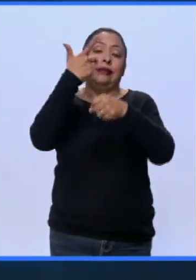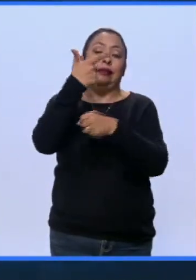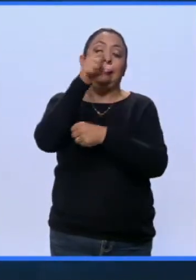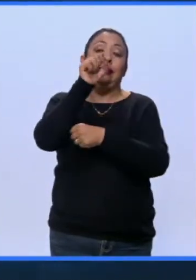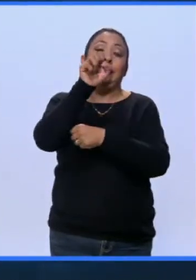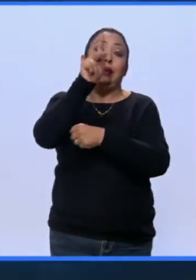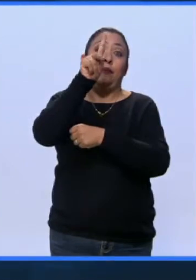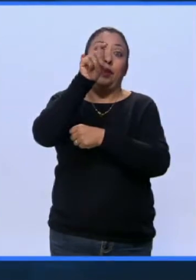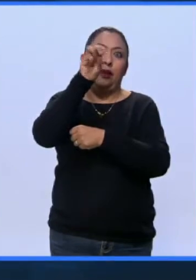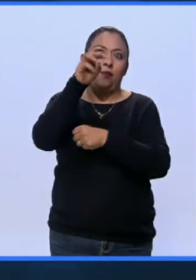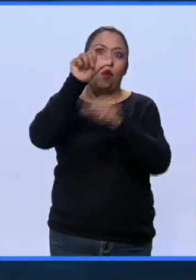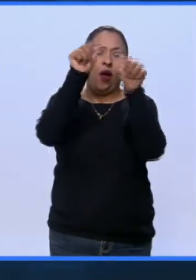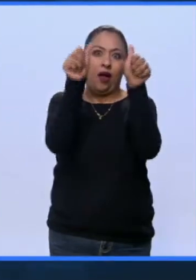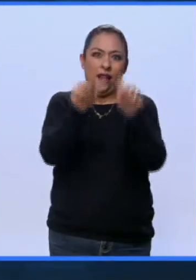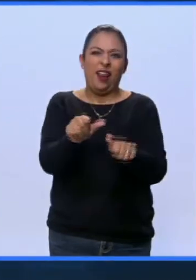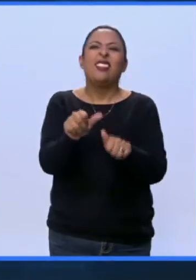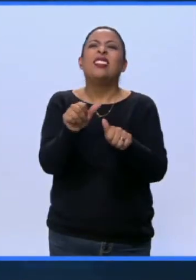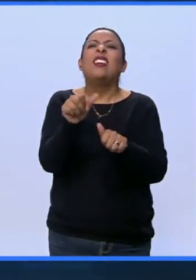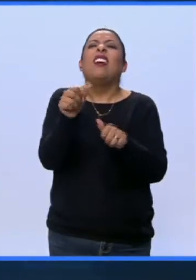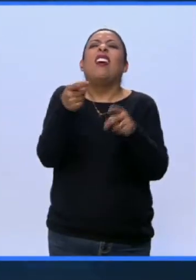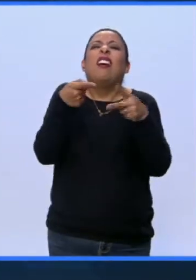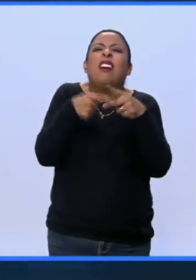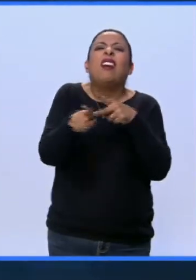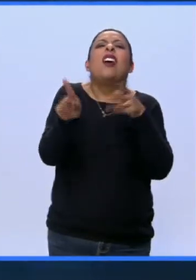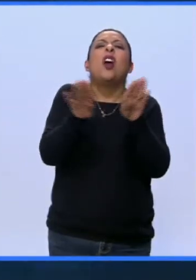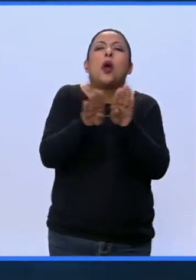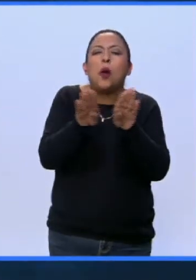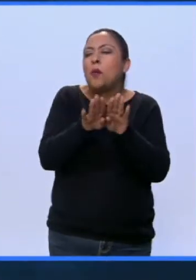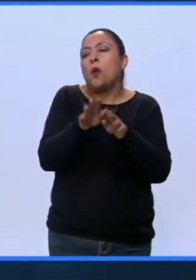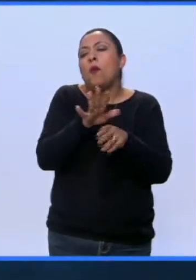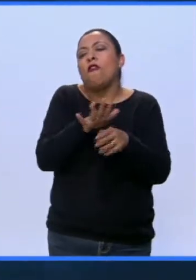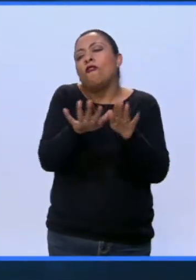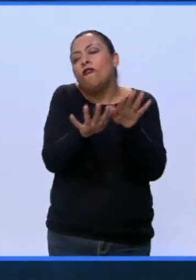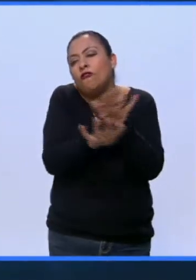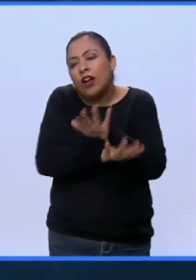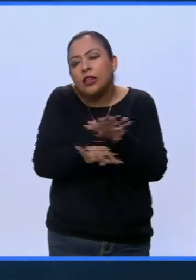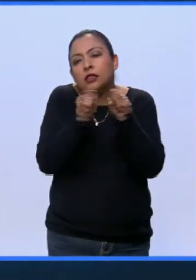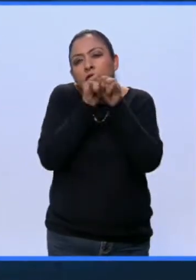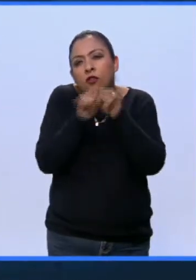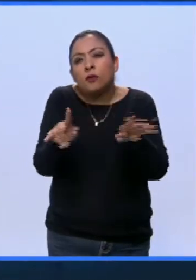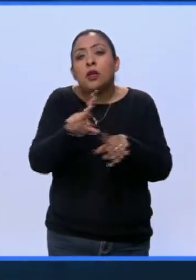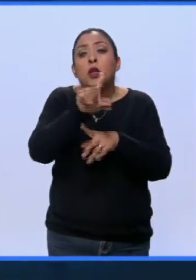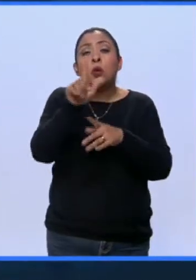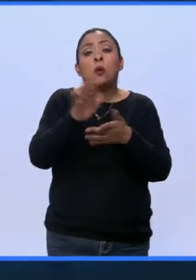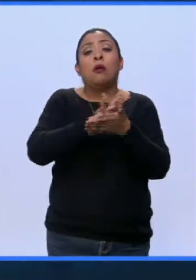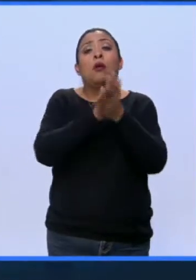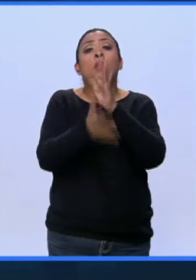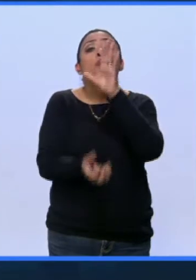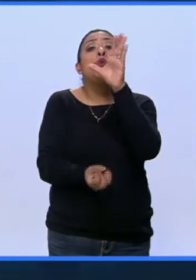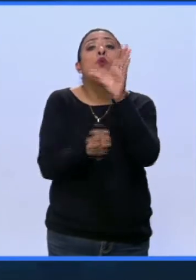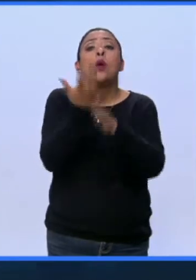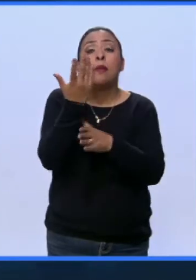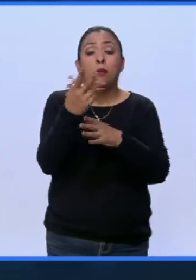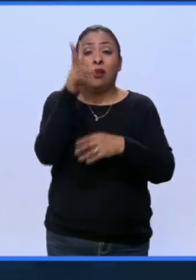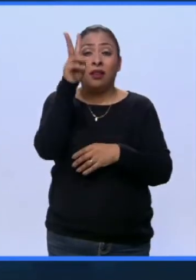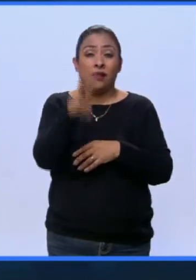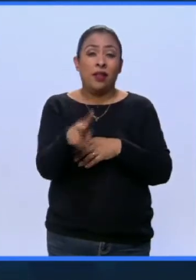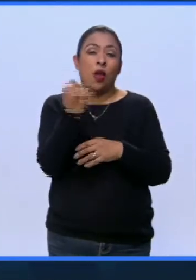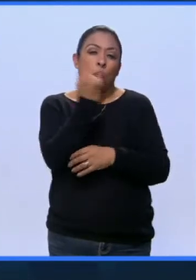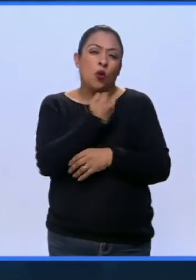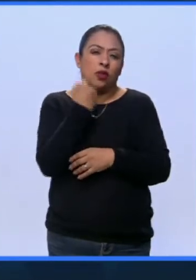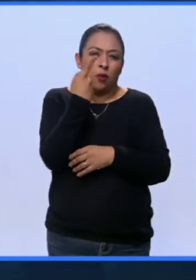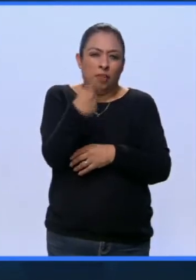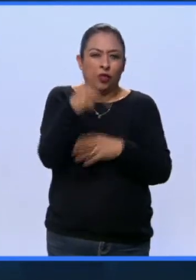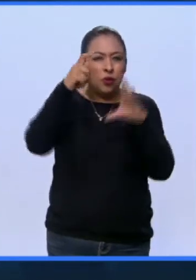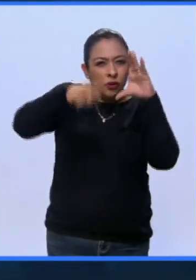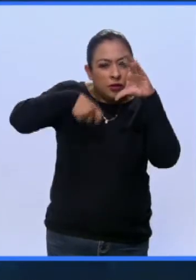etcétera. Es como una información básica y al mismo tiempo ir profundizando sobre a dónde están yendo las nuevas narrativas, ¿no? Porque el lenguaje cinematográfico finalmente